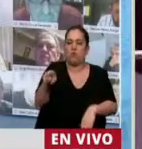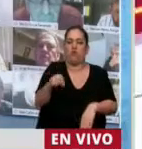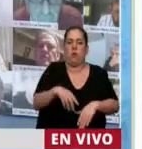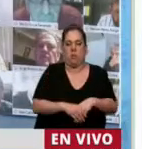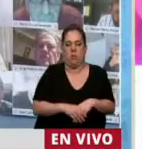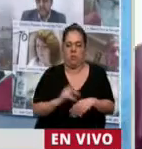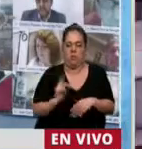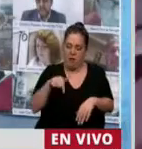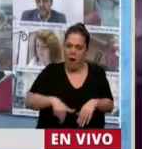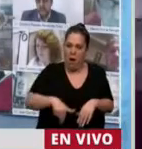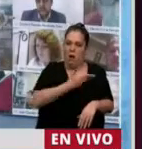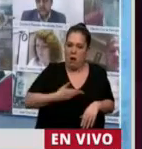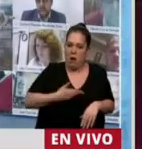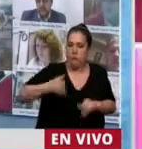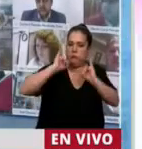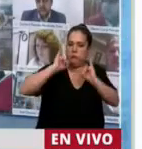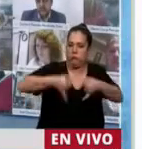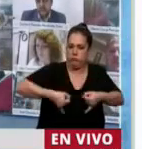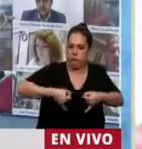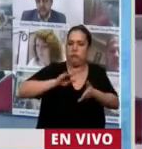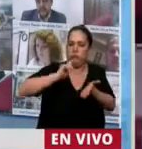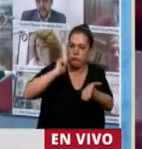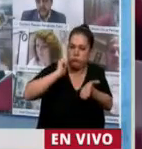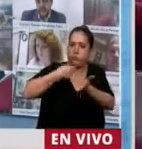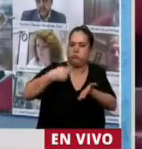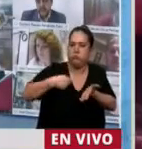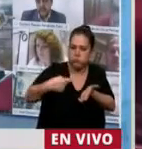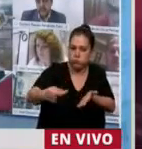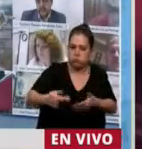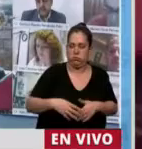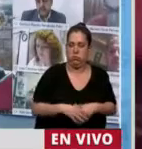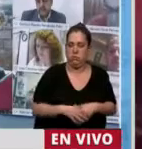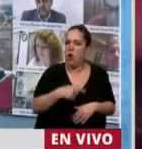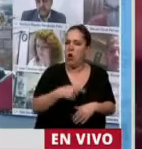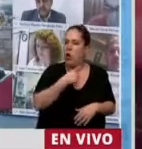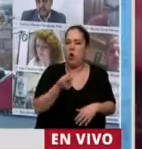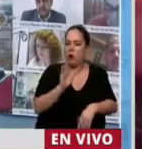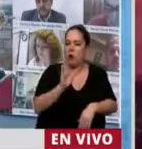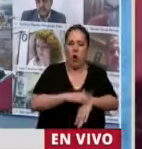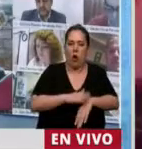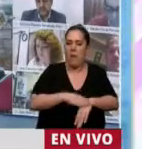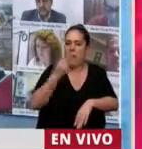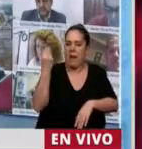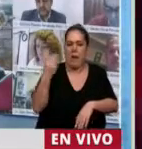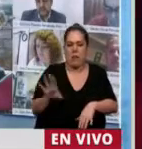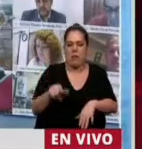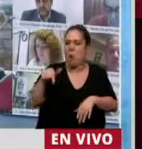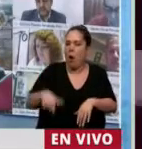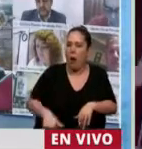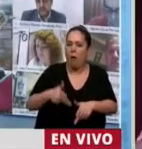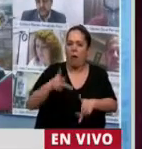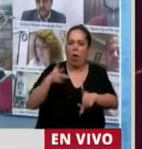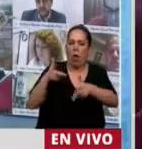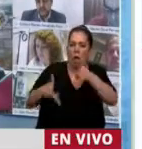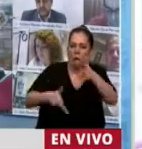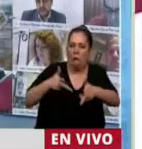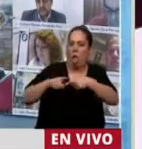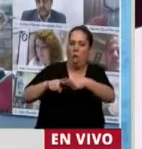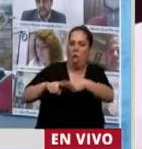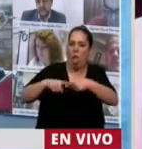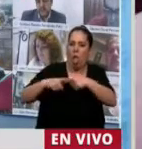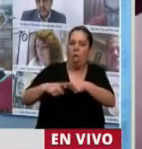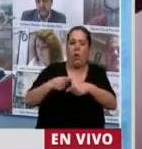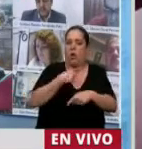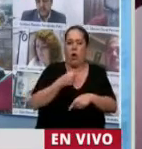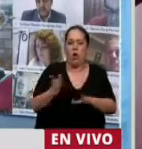Y el que le sigue es el que tiene que hacer oposición. Por suerte es un sector de la oposición, como nosotros, sectores de la oposición,